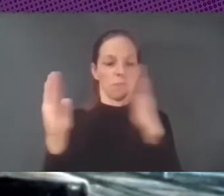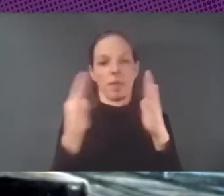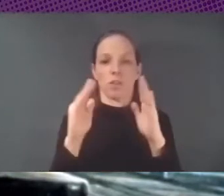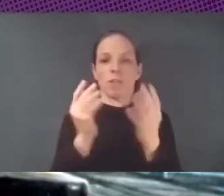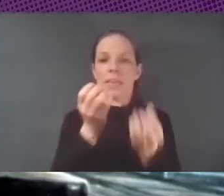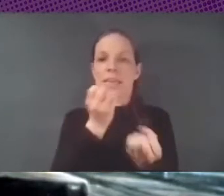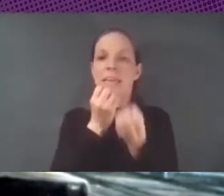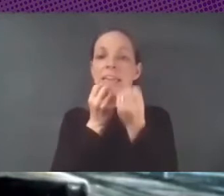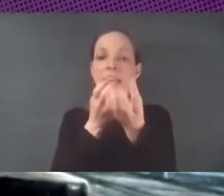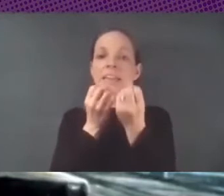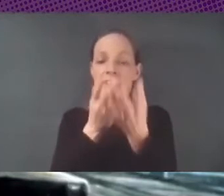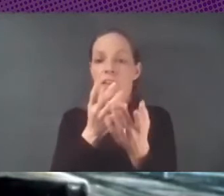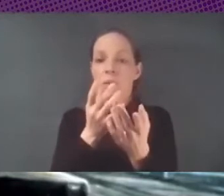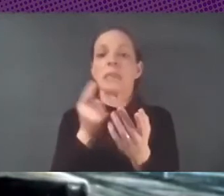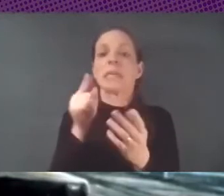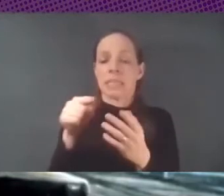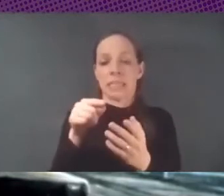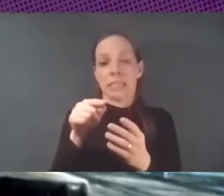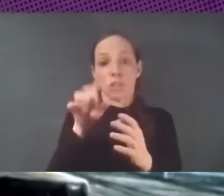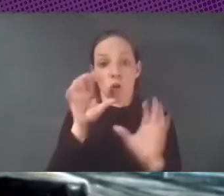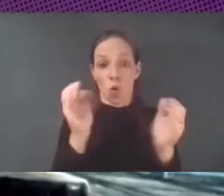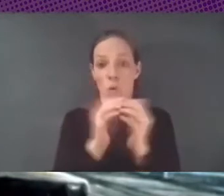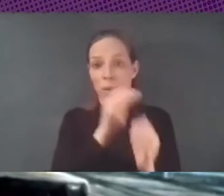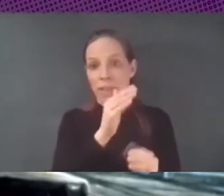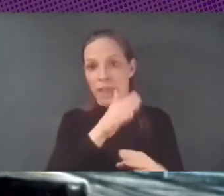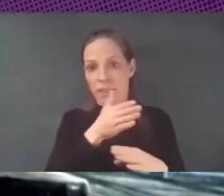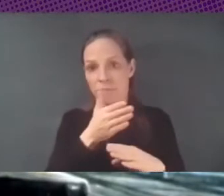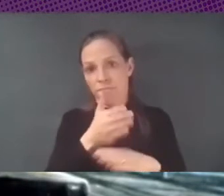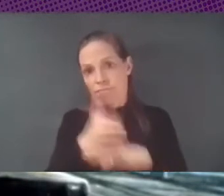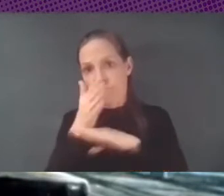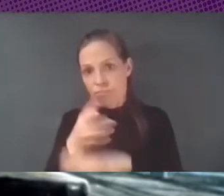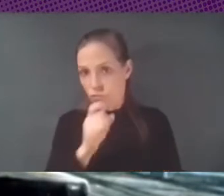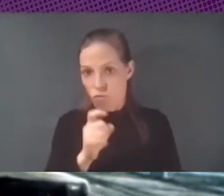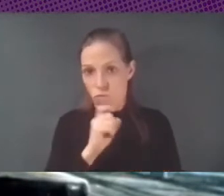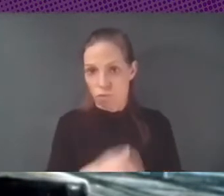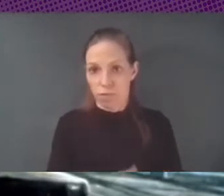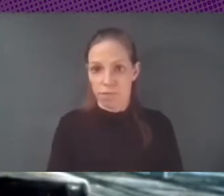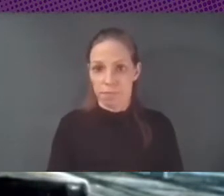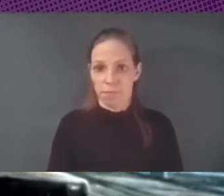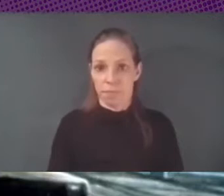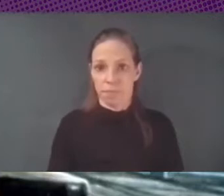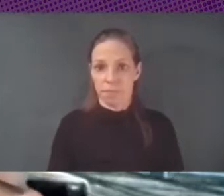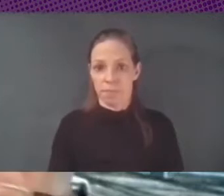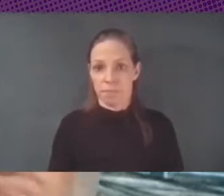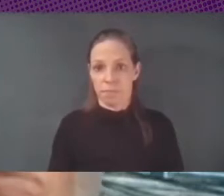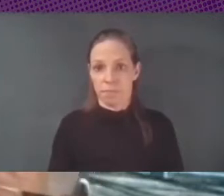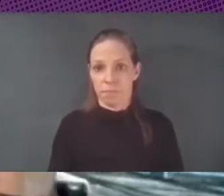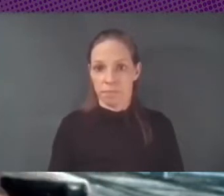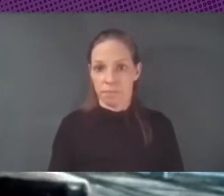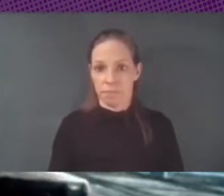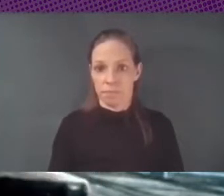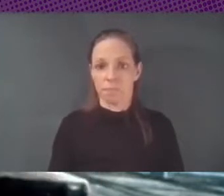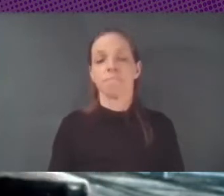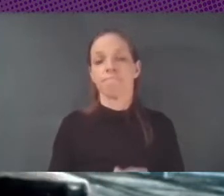se ven afectadas estas comunidades. Y, obviamente, por último, pero no por